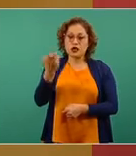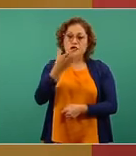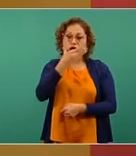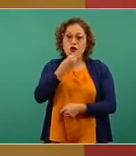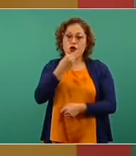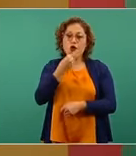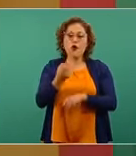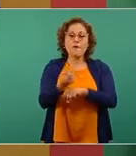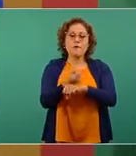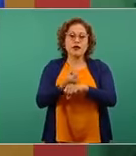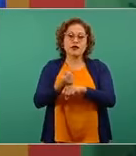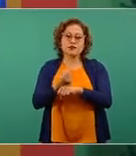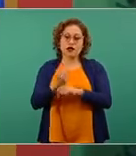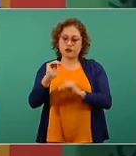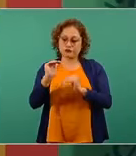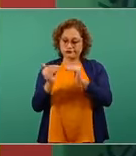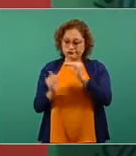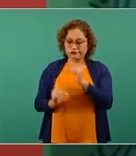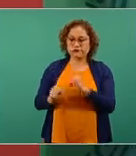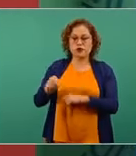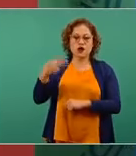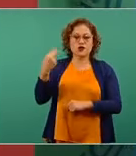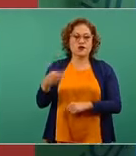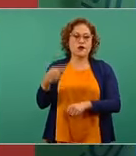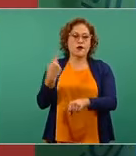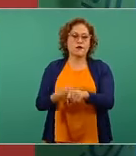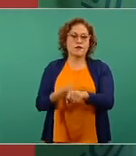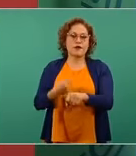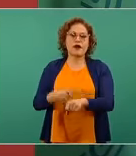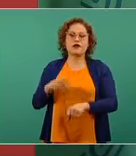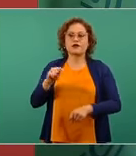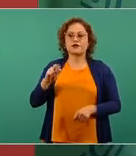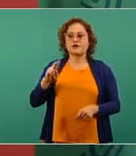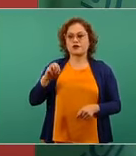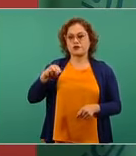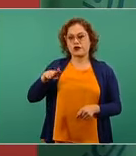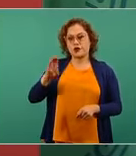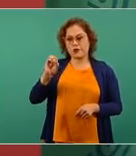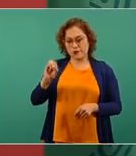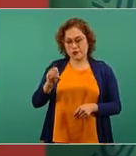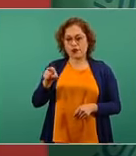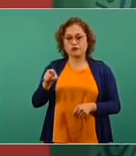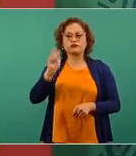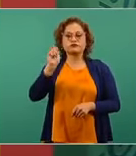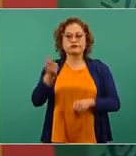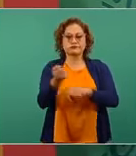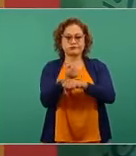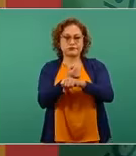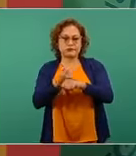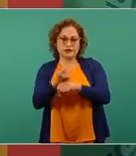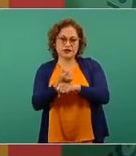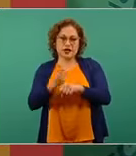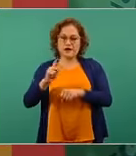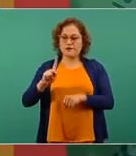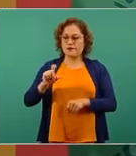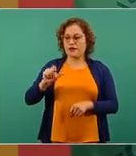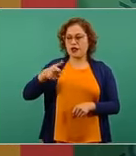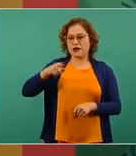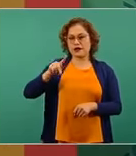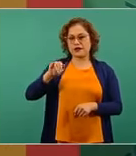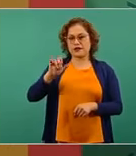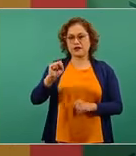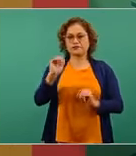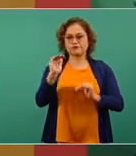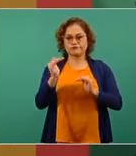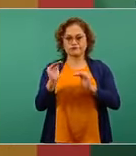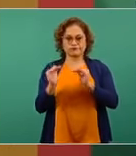plaquetas, médicamente esto se llama trombocitopenia, reducción en el número de plaquetas, que son los elementos de la sangre los que